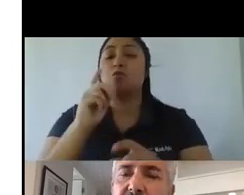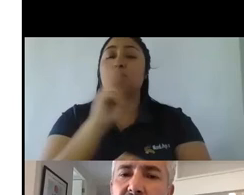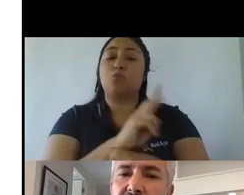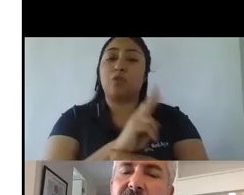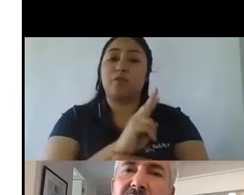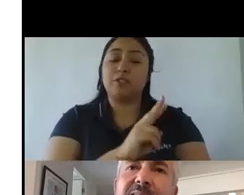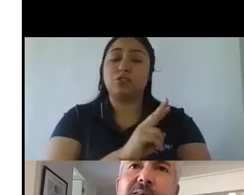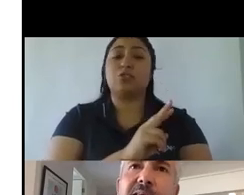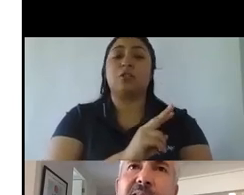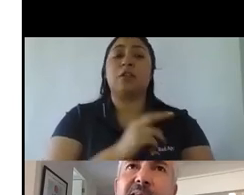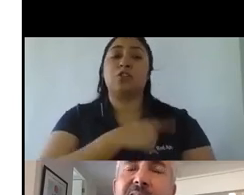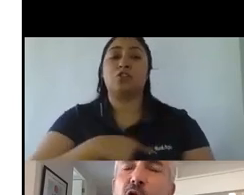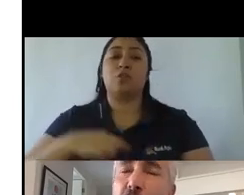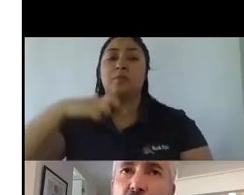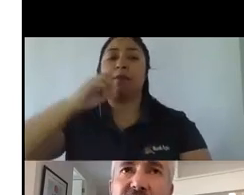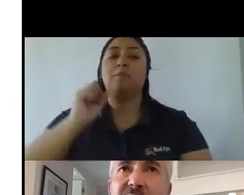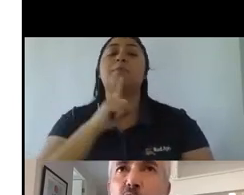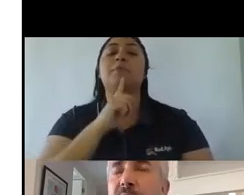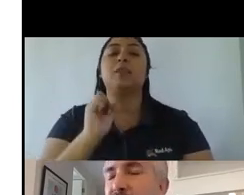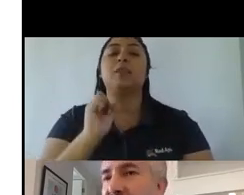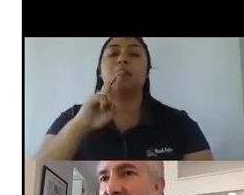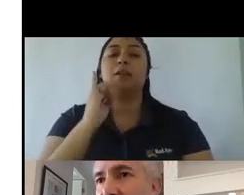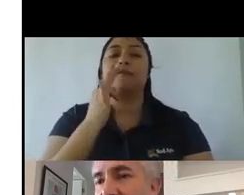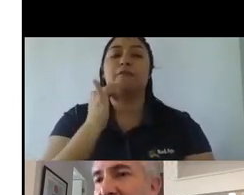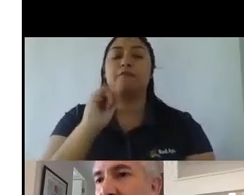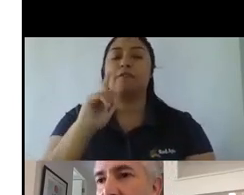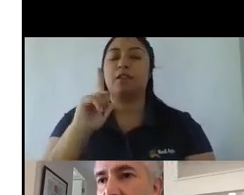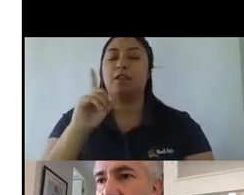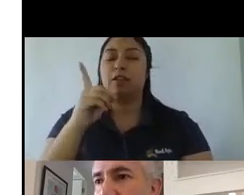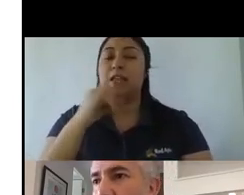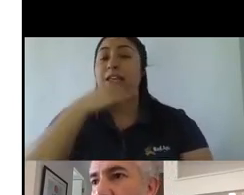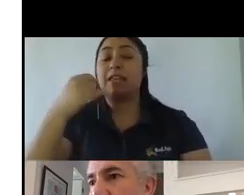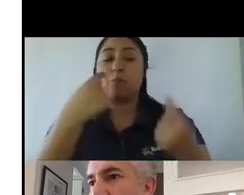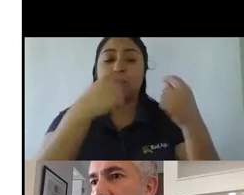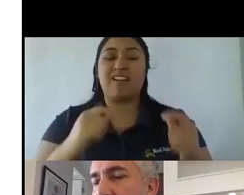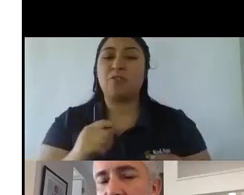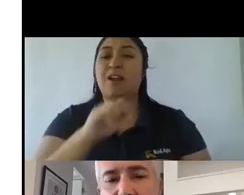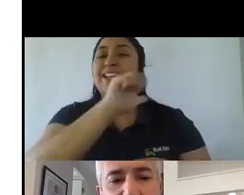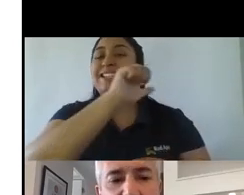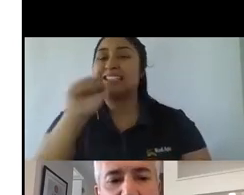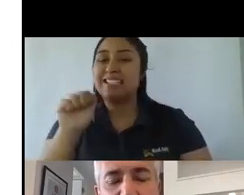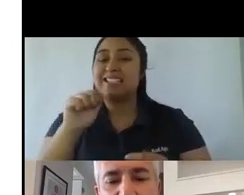y que él luego de evaluar prácticamente 600 campañas publicitarias